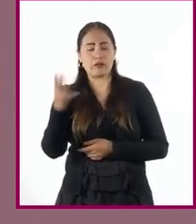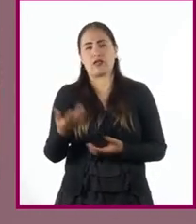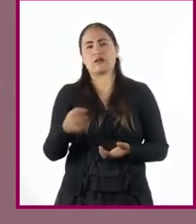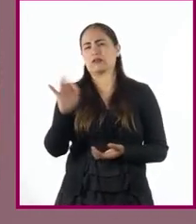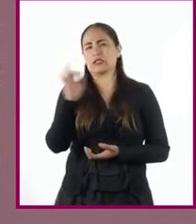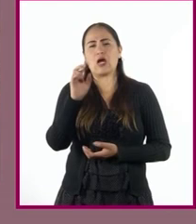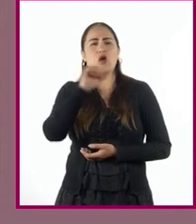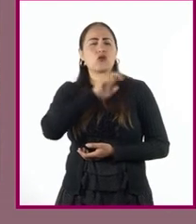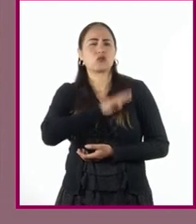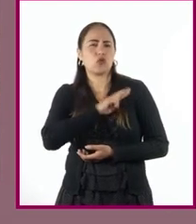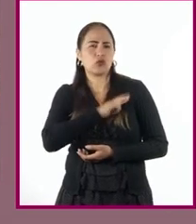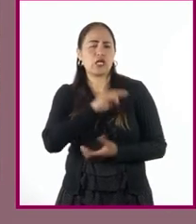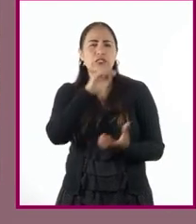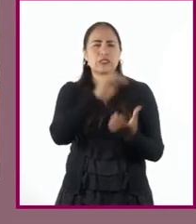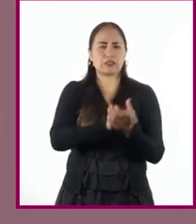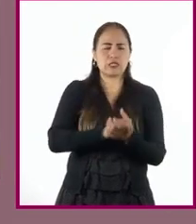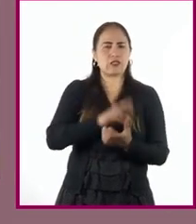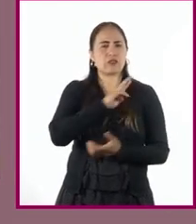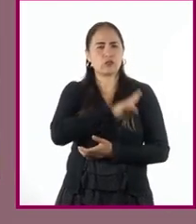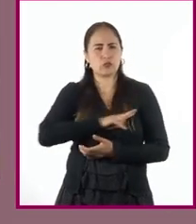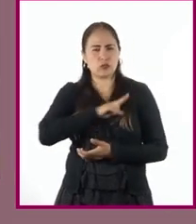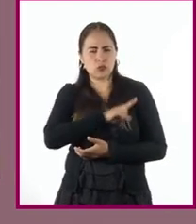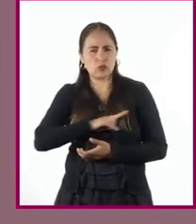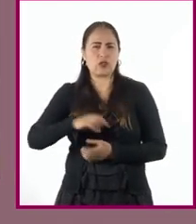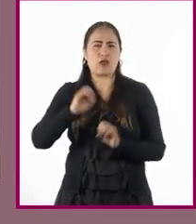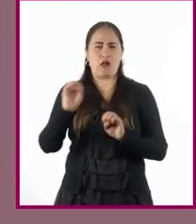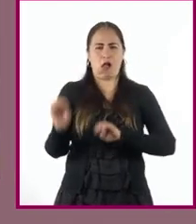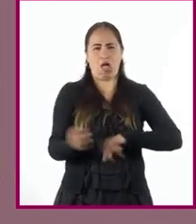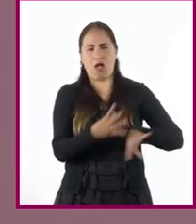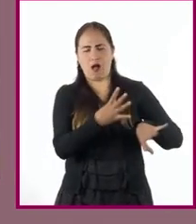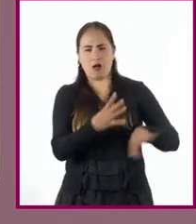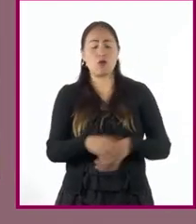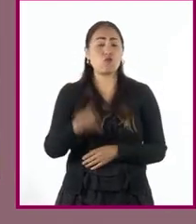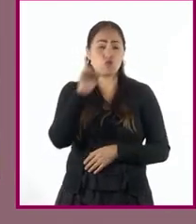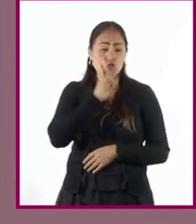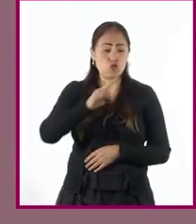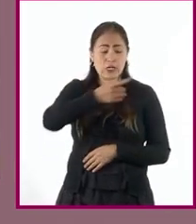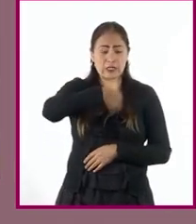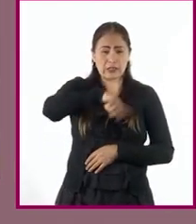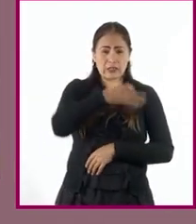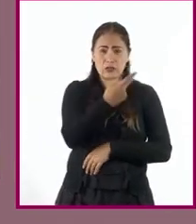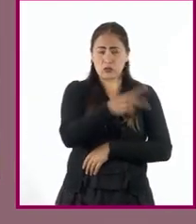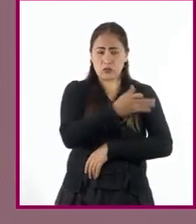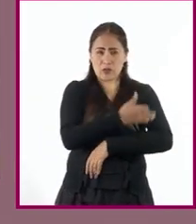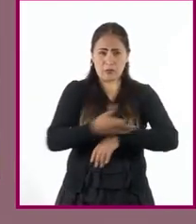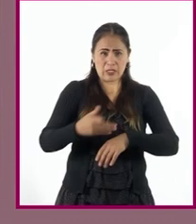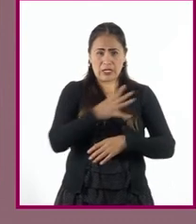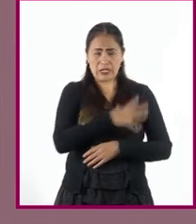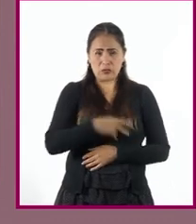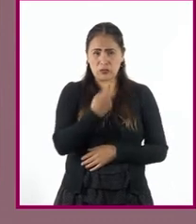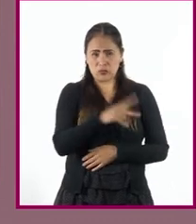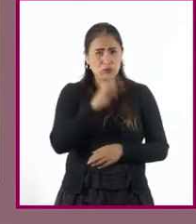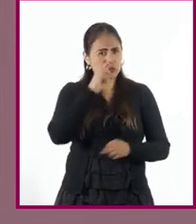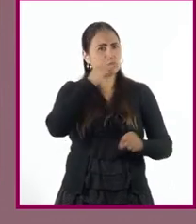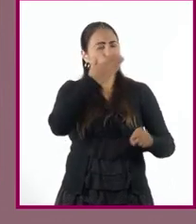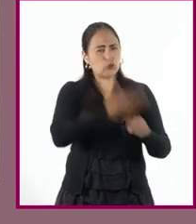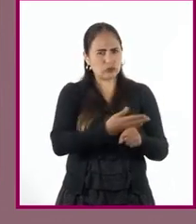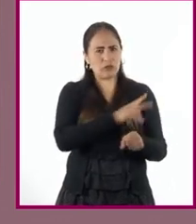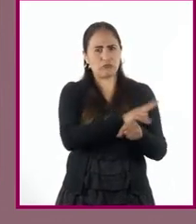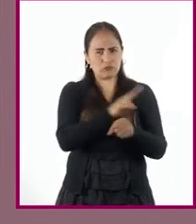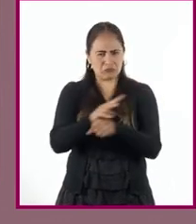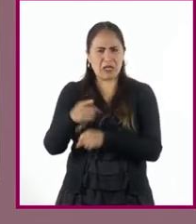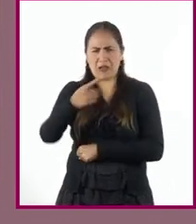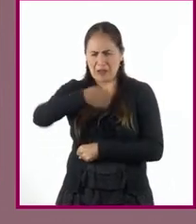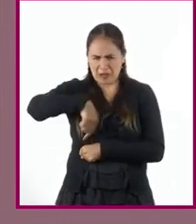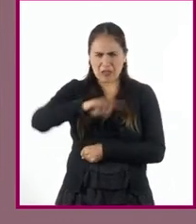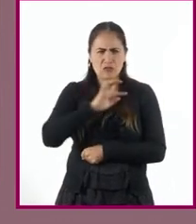casadas, viudas, abandonadas, mujeres que son responsables de su familia y de sus hijos. Tienen todo el poder,